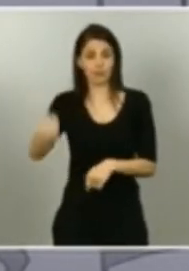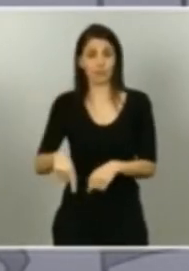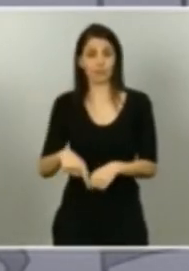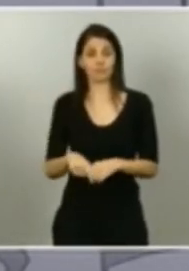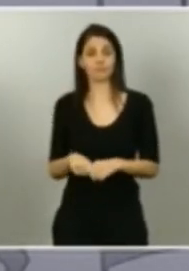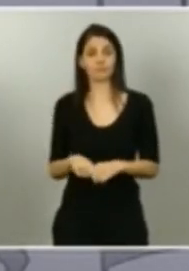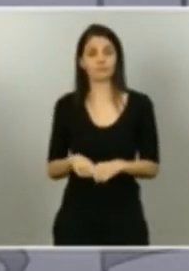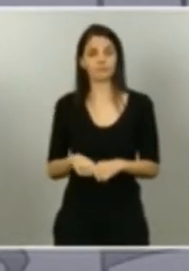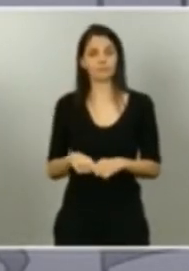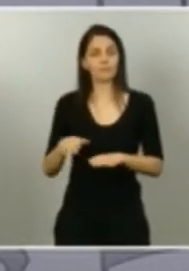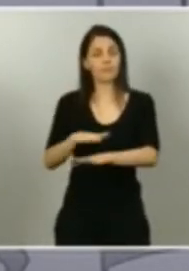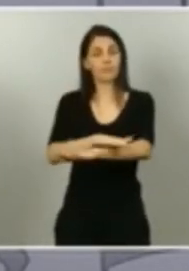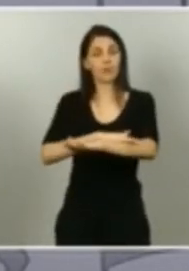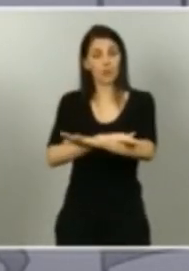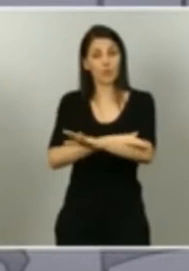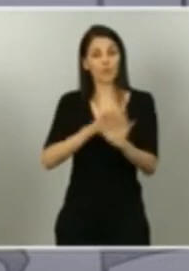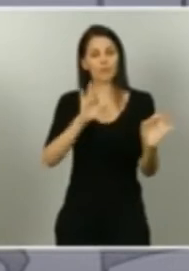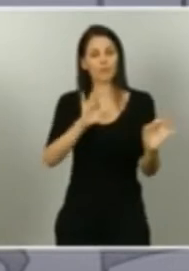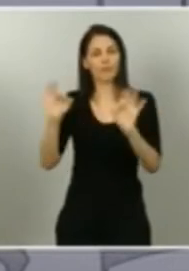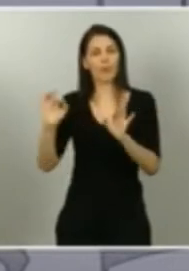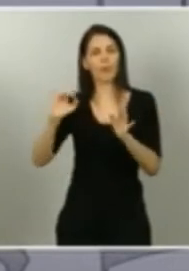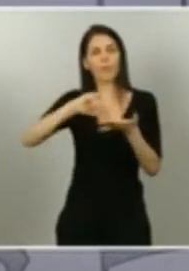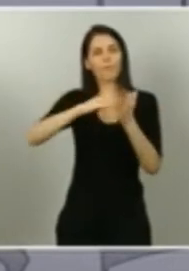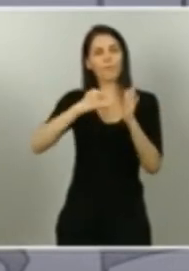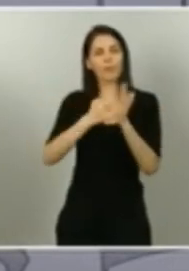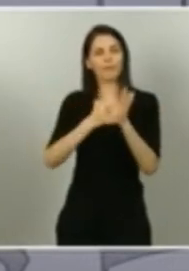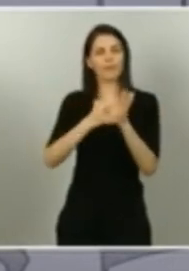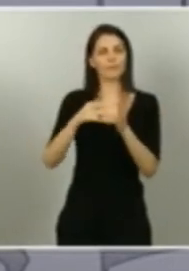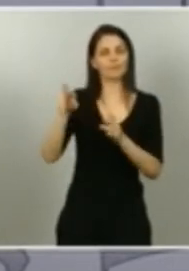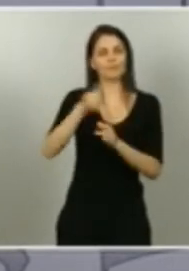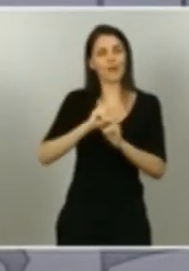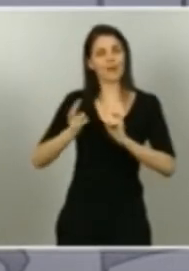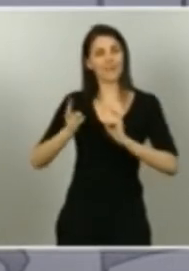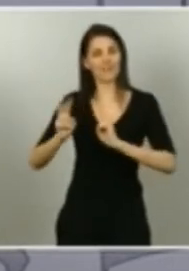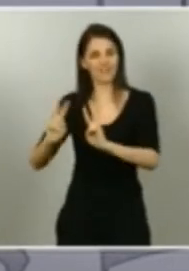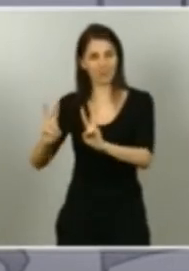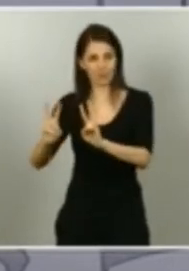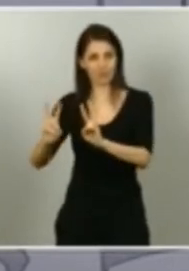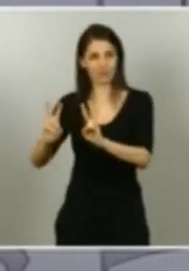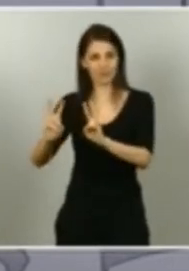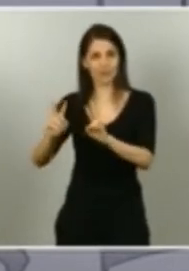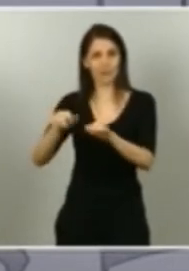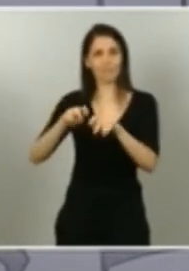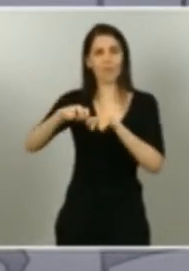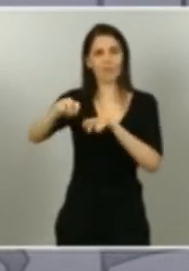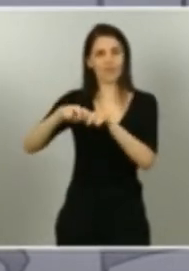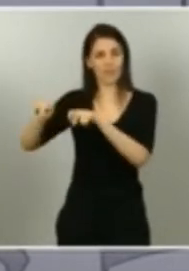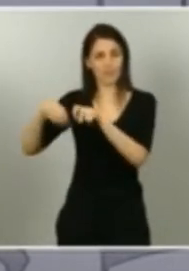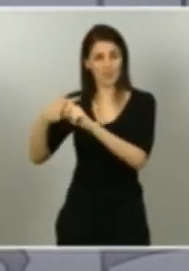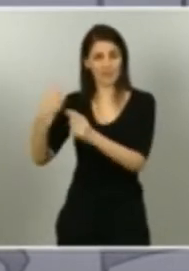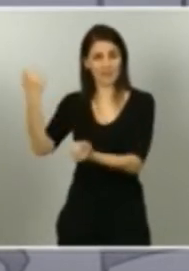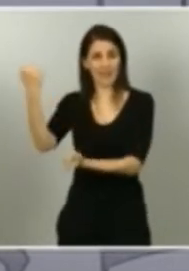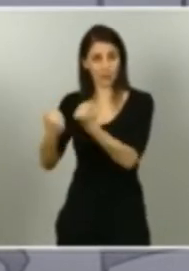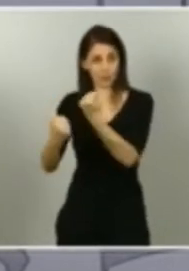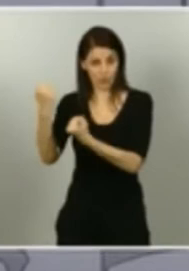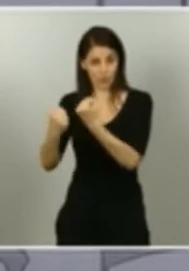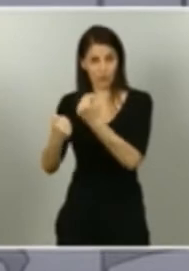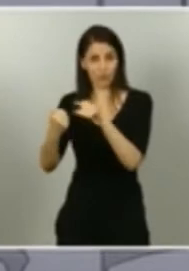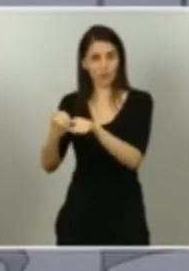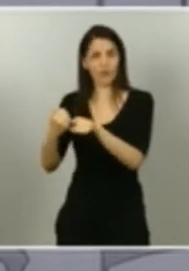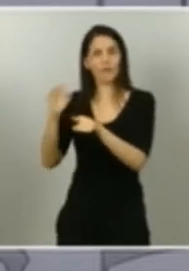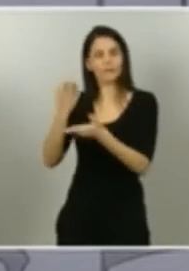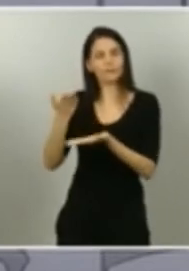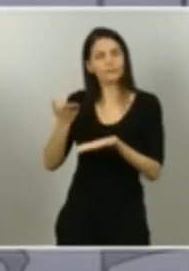reactivación de la movilidad también del sector de la automoción que incluirá acciones de apoyo al sector del automóvil a lo largo